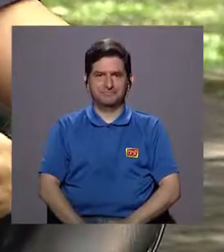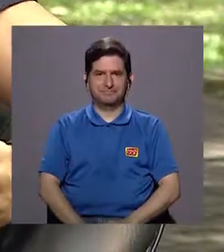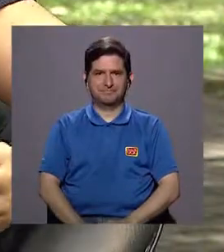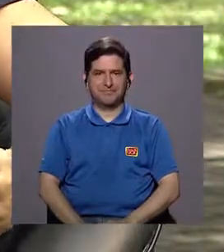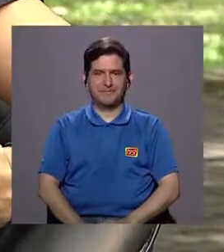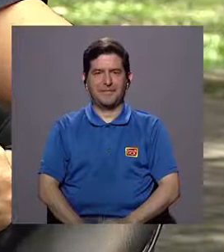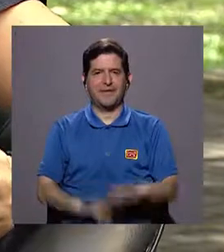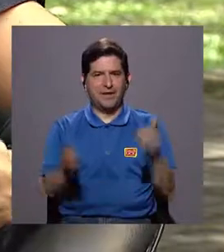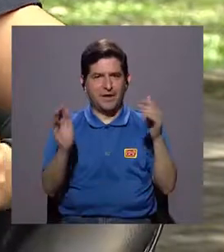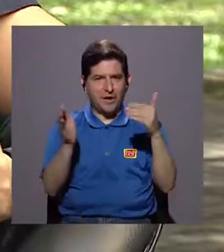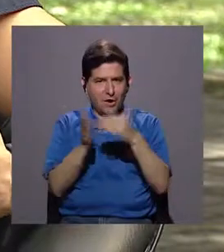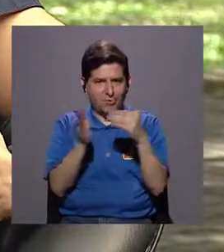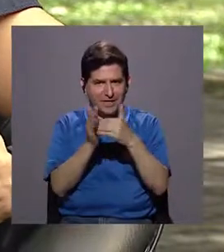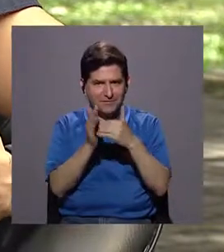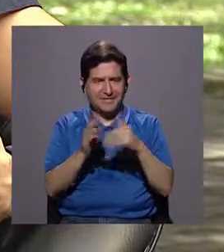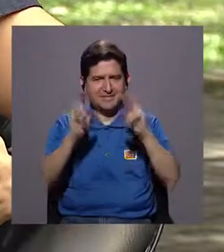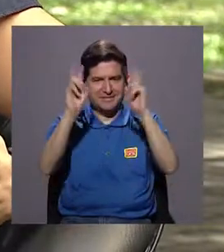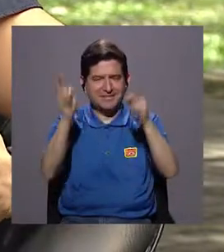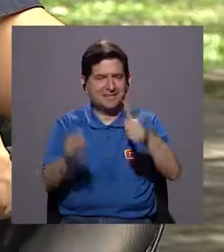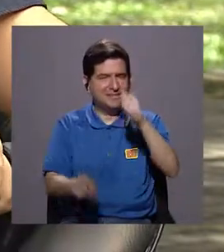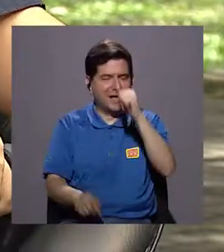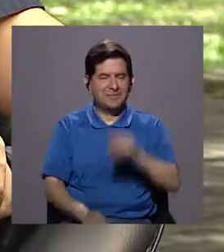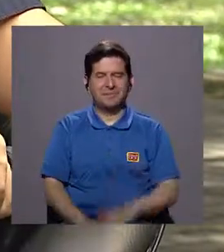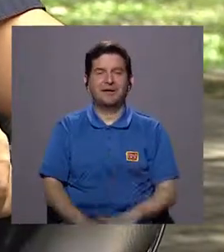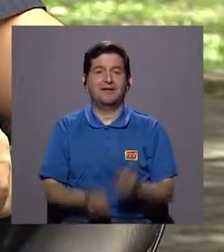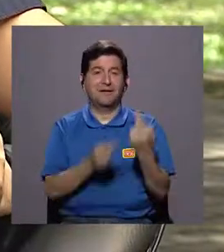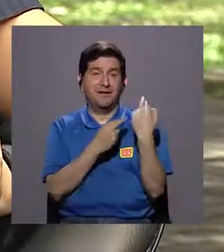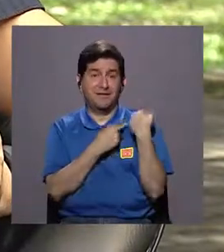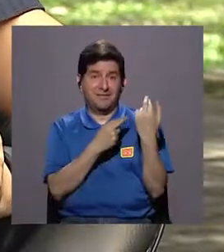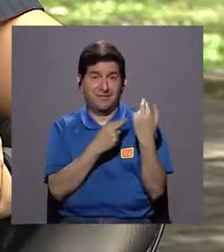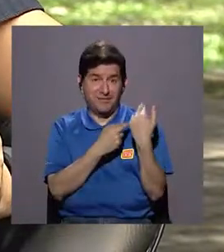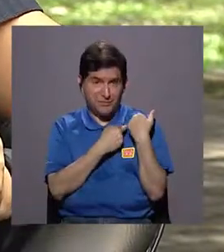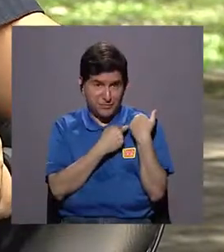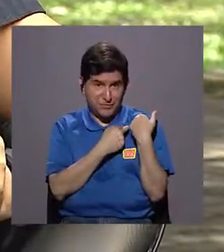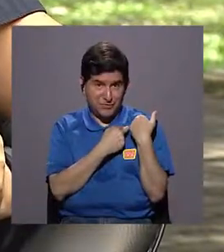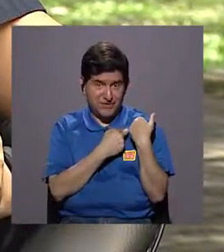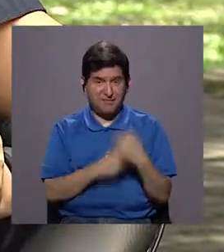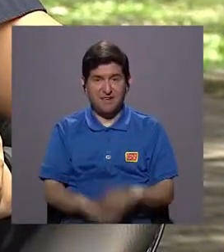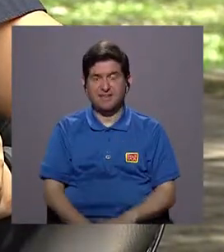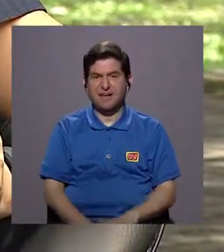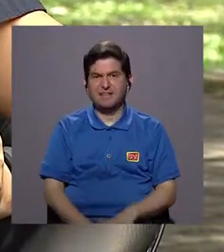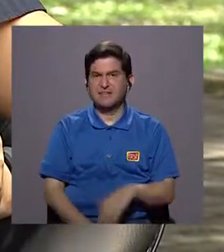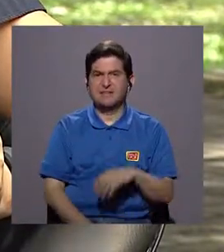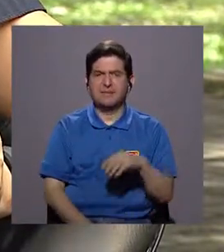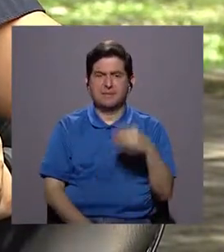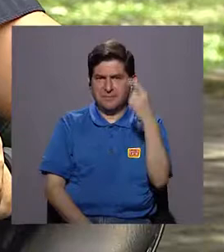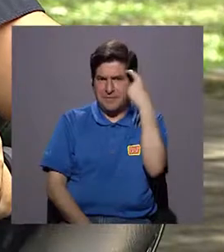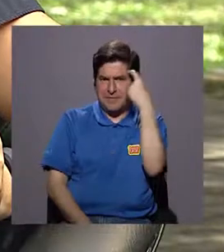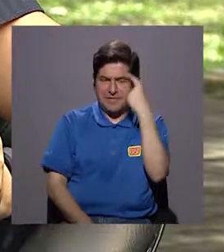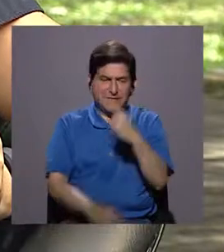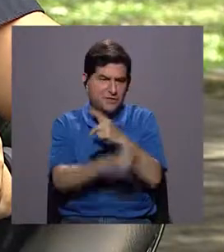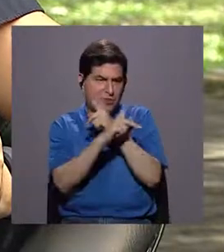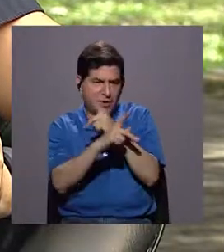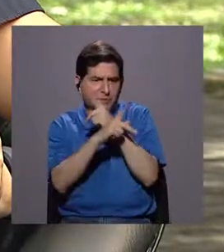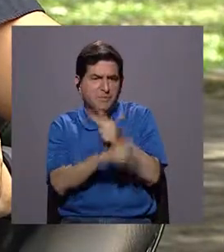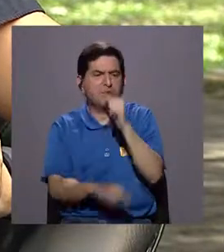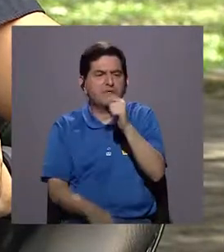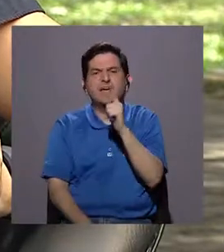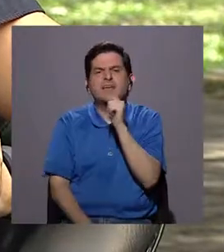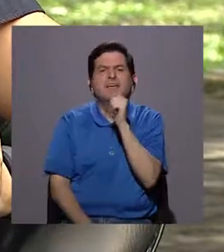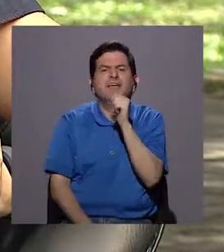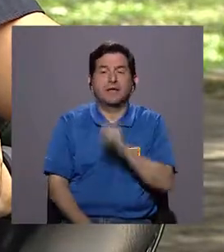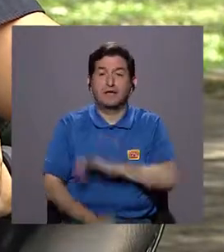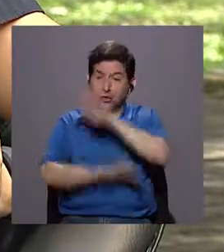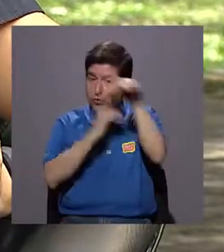Cintia, volvamos al tema del agua. ¿De quién es la responsabilidad de la protección del